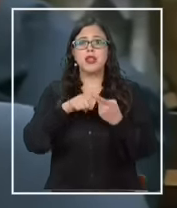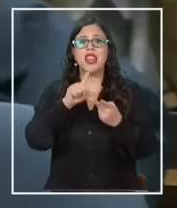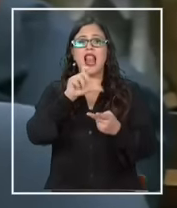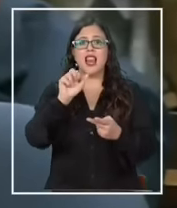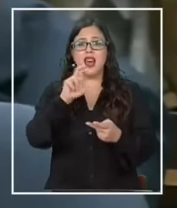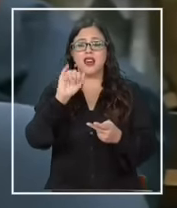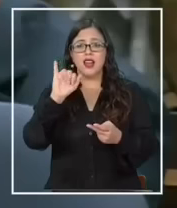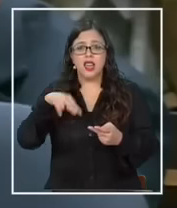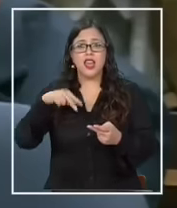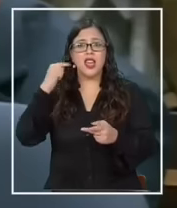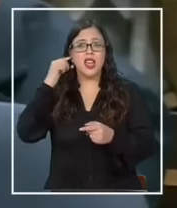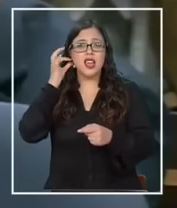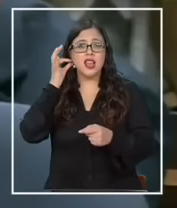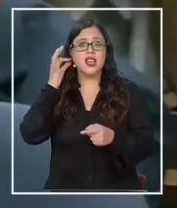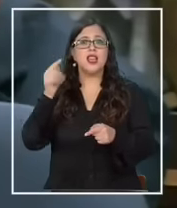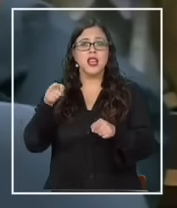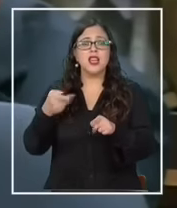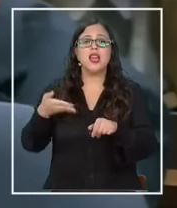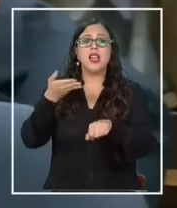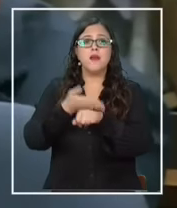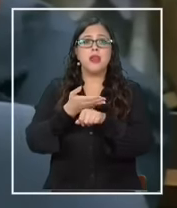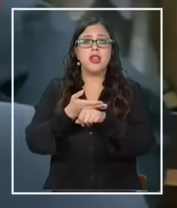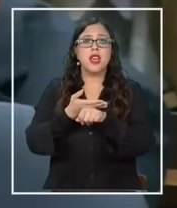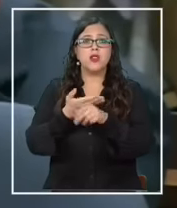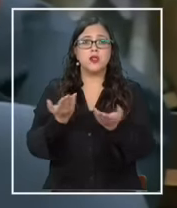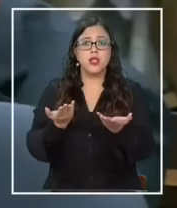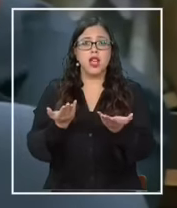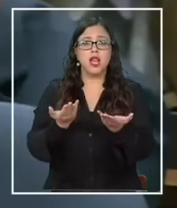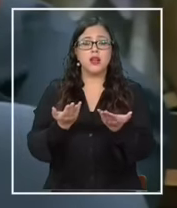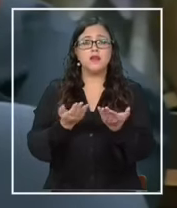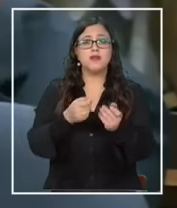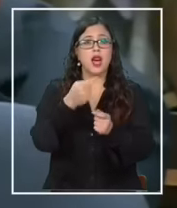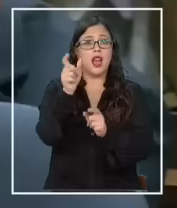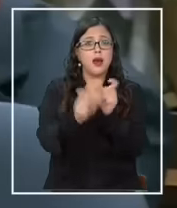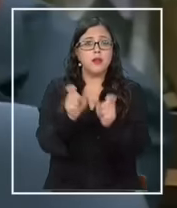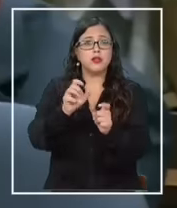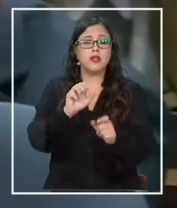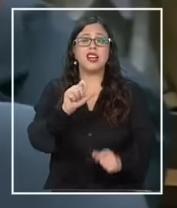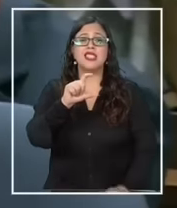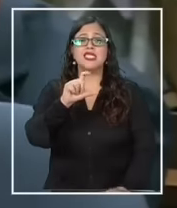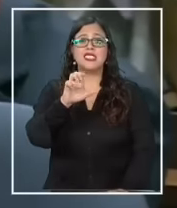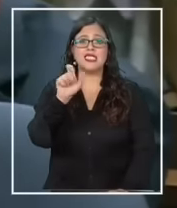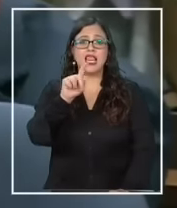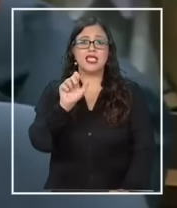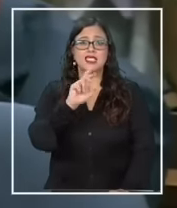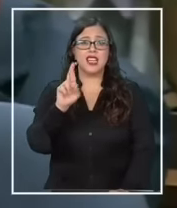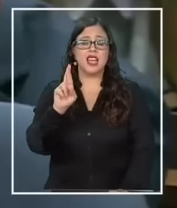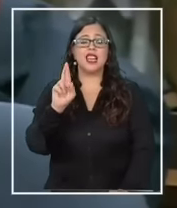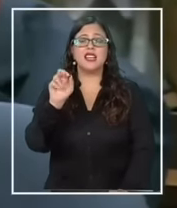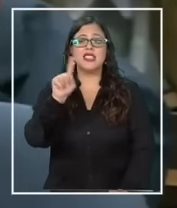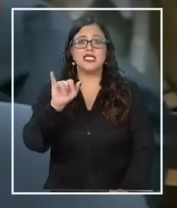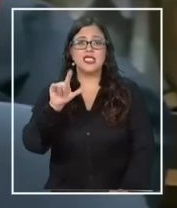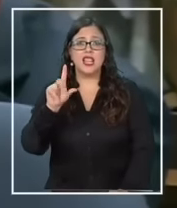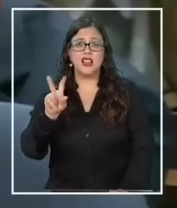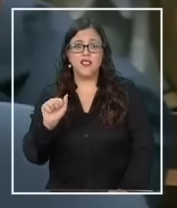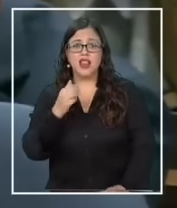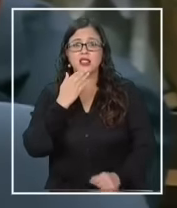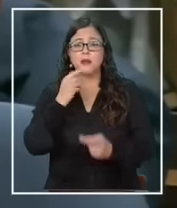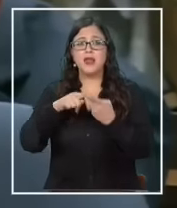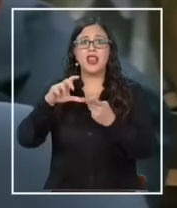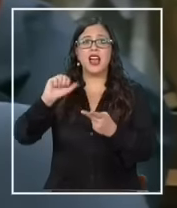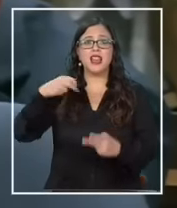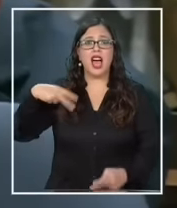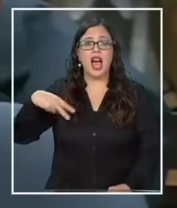solicitar al imputado Domingo Prieto Urrejola, y o a los imputados Augusto César Silva Silva y Arnaldo Cañas González,